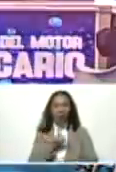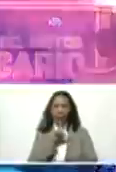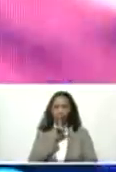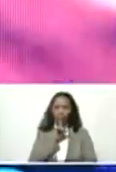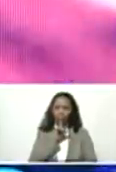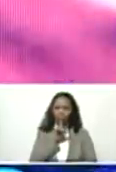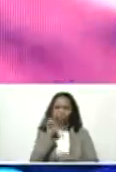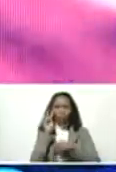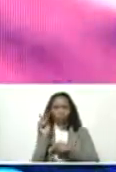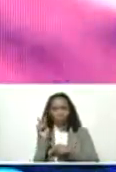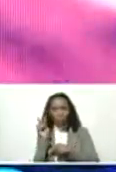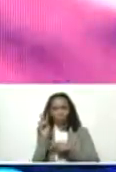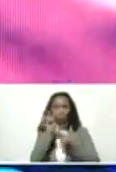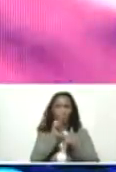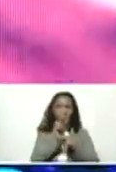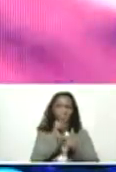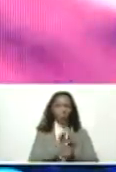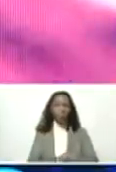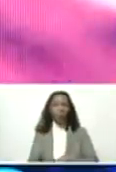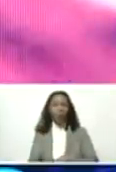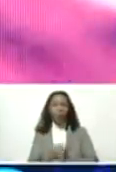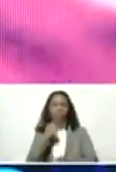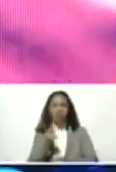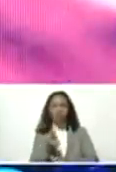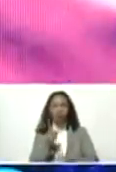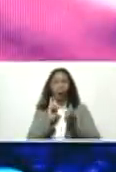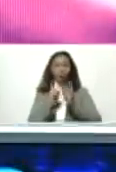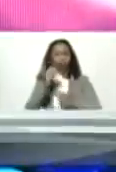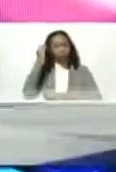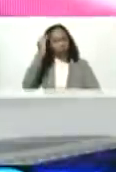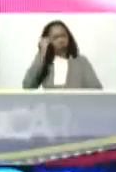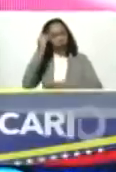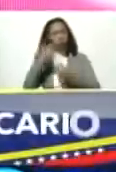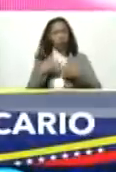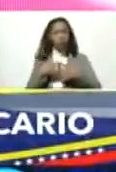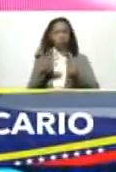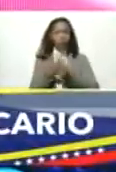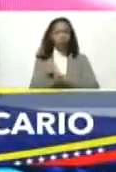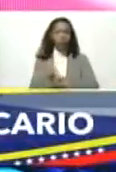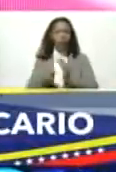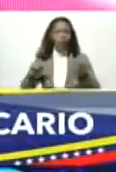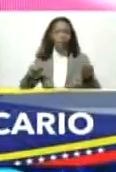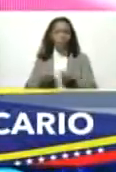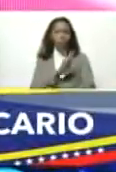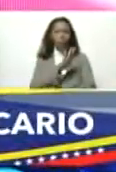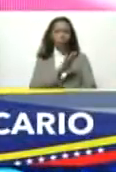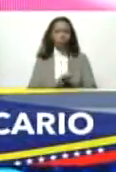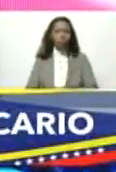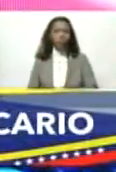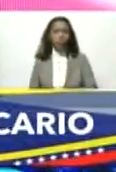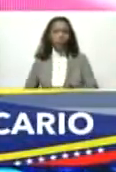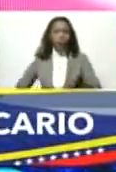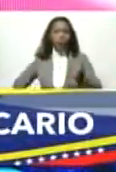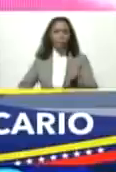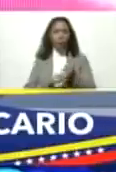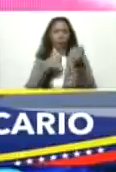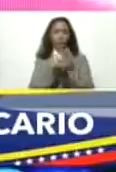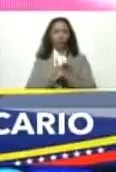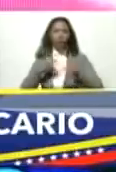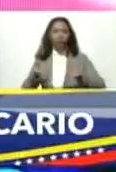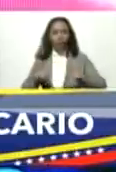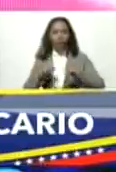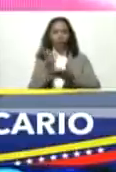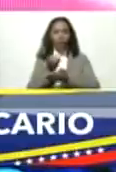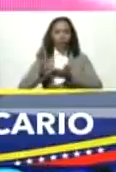ahí en esa esquina le diera algunas reflexiones sobre el impulso de la democratización del